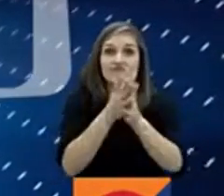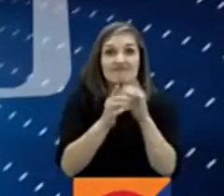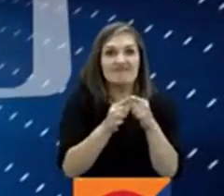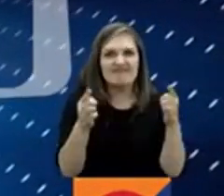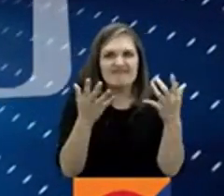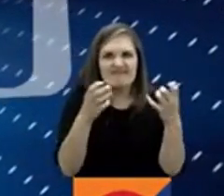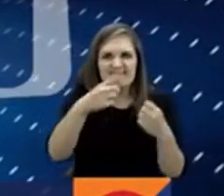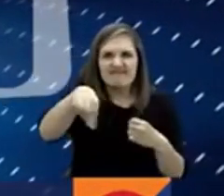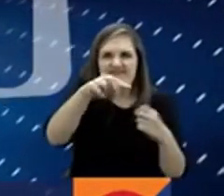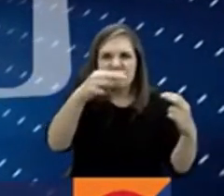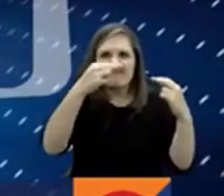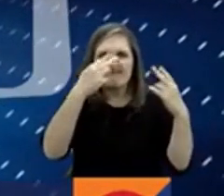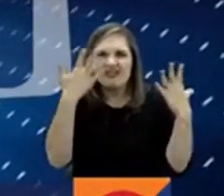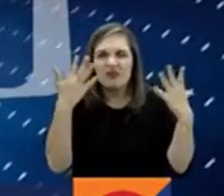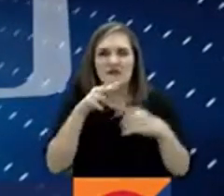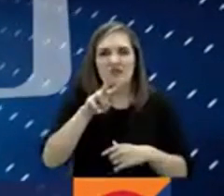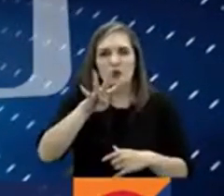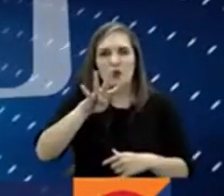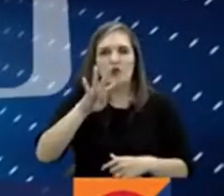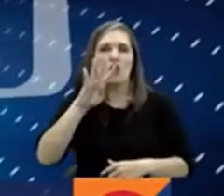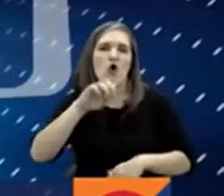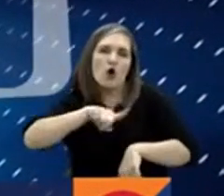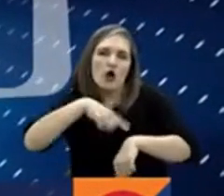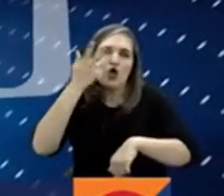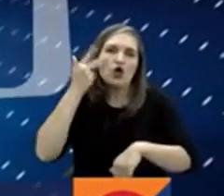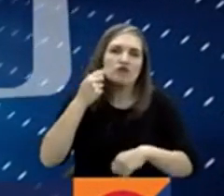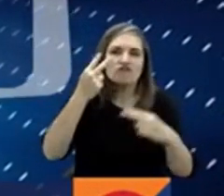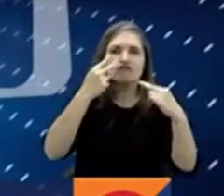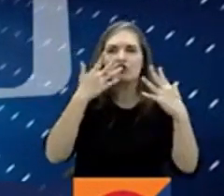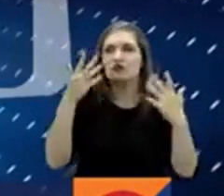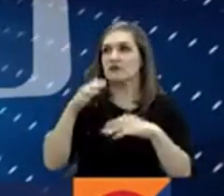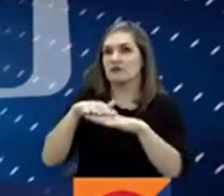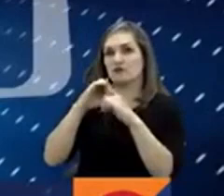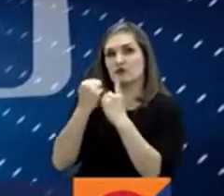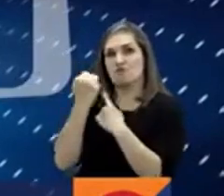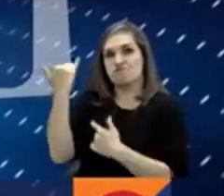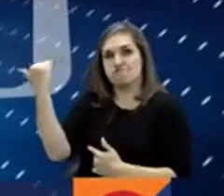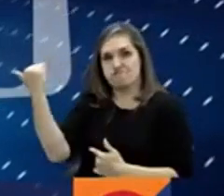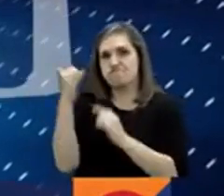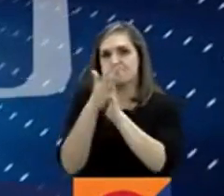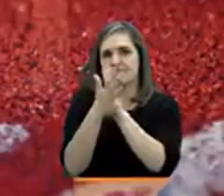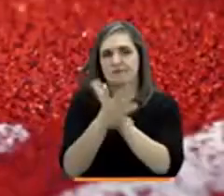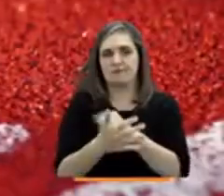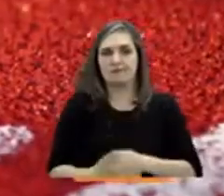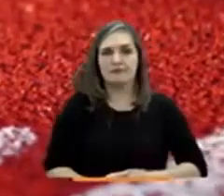informados 24-7, nos encuentran en todas nuestras redes sociales como RTBC Noticias.